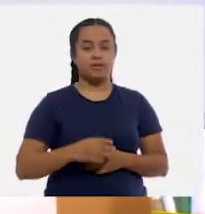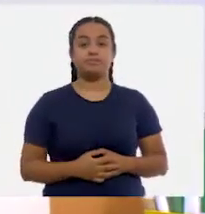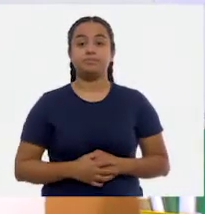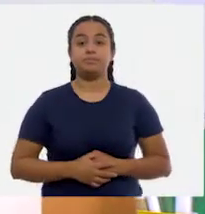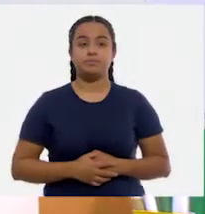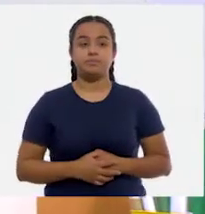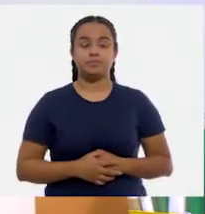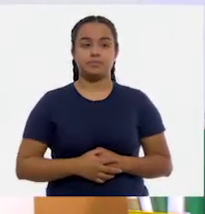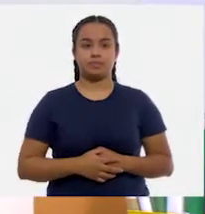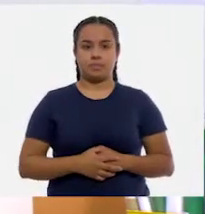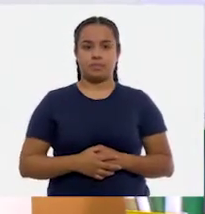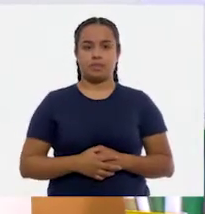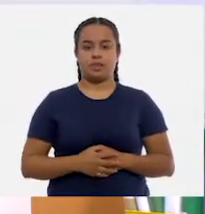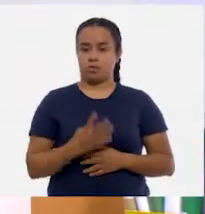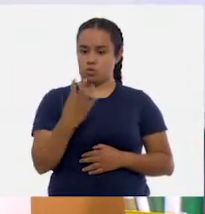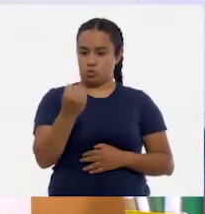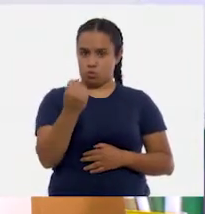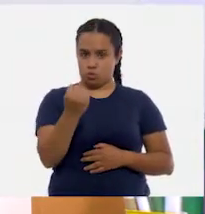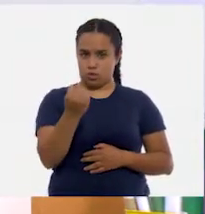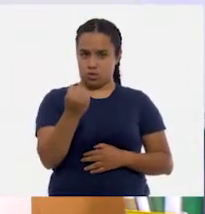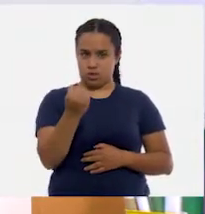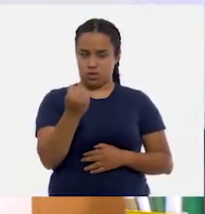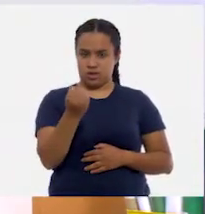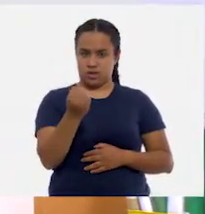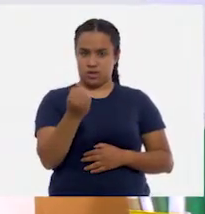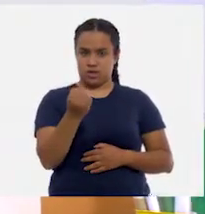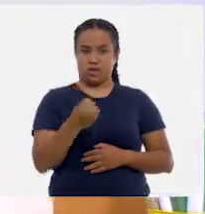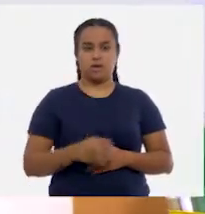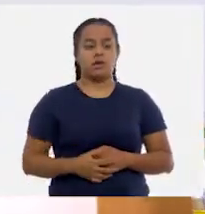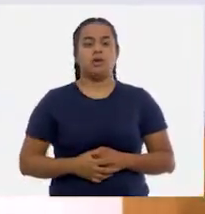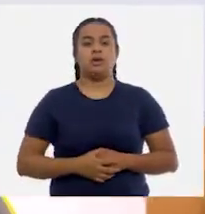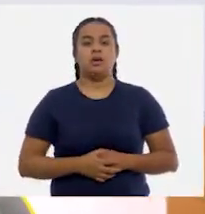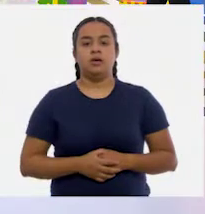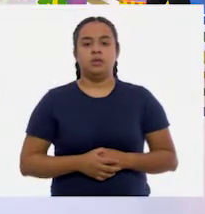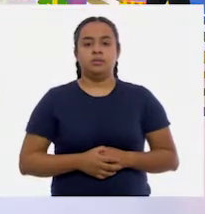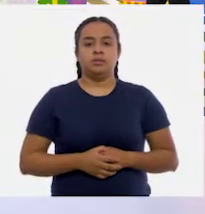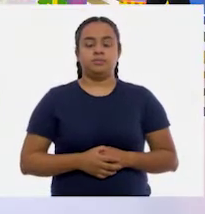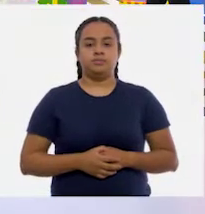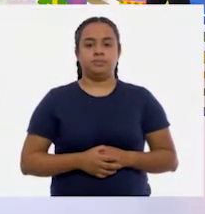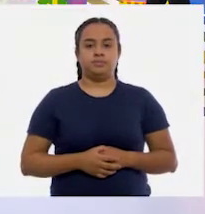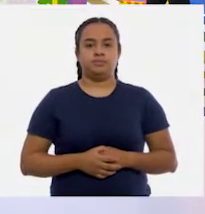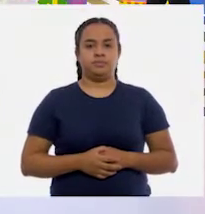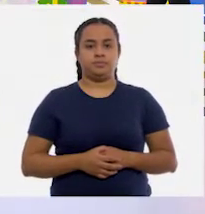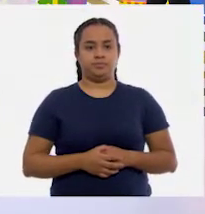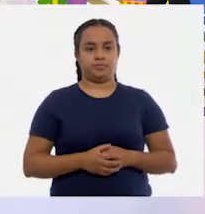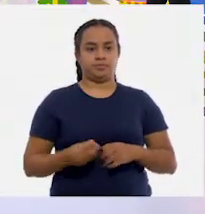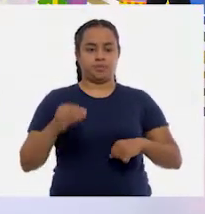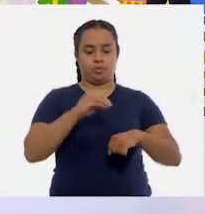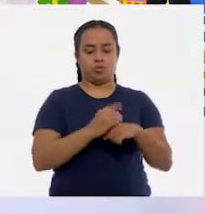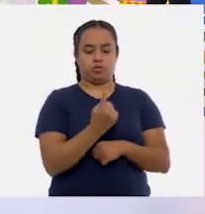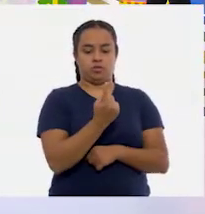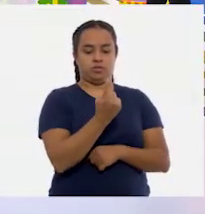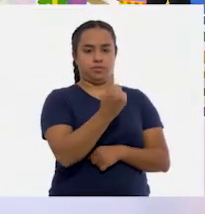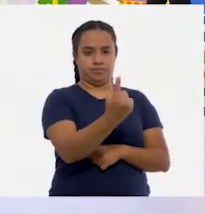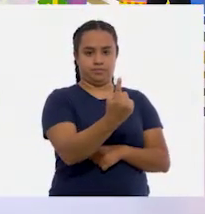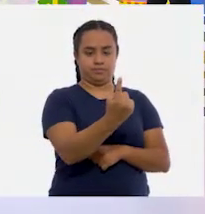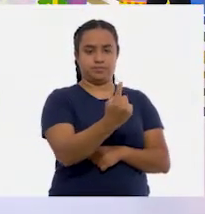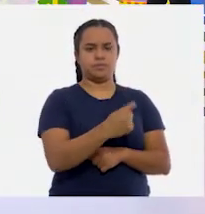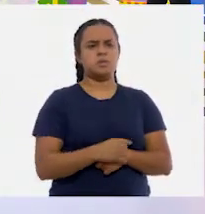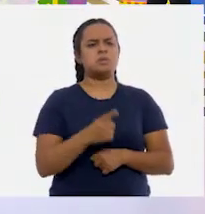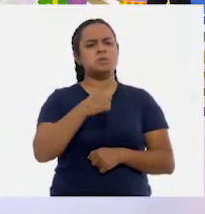poner las nueve decenas y vamos a poner una centena. Parece